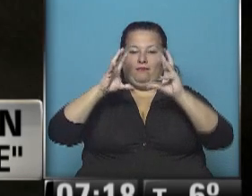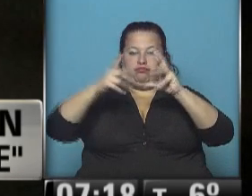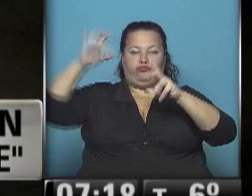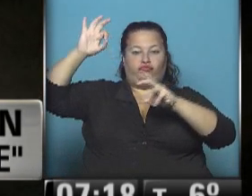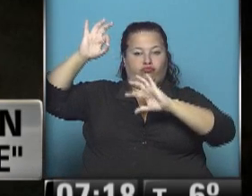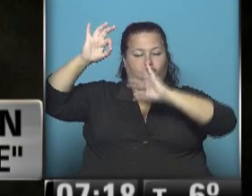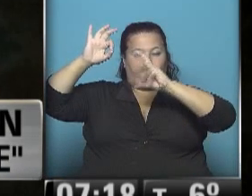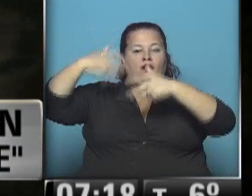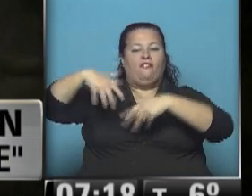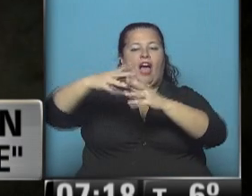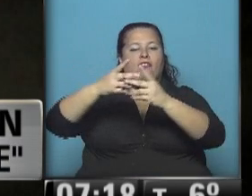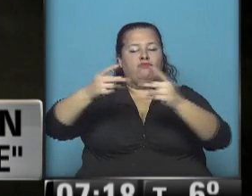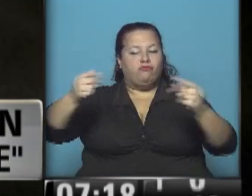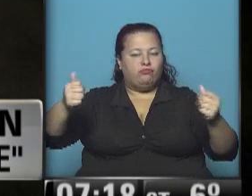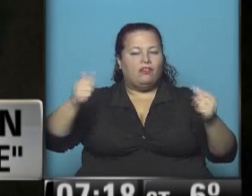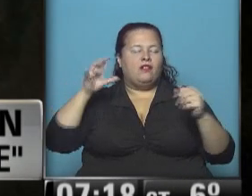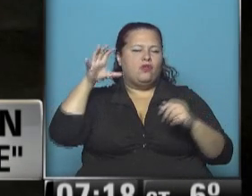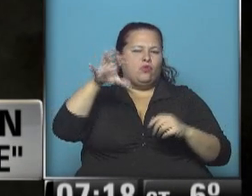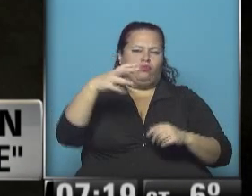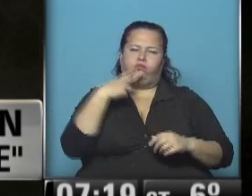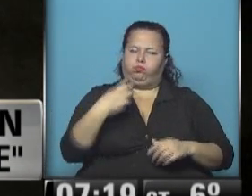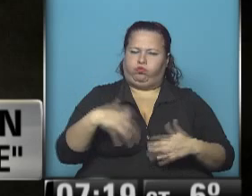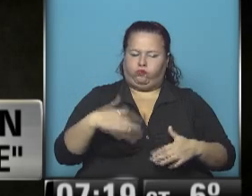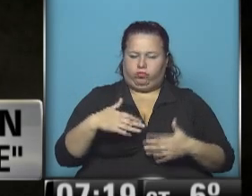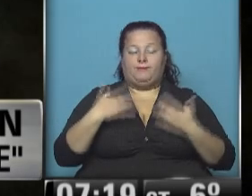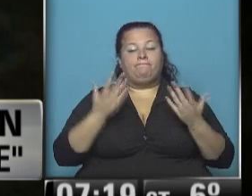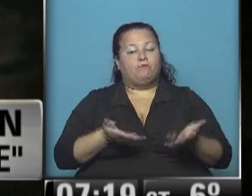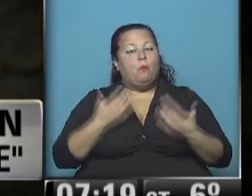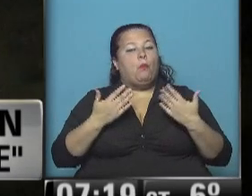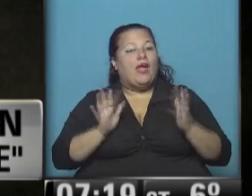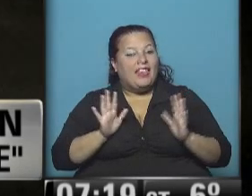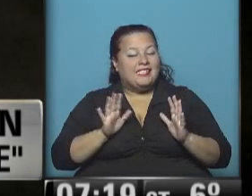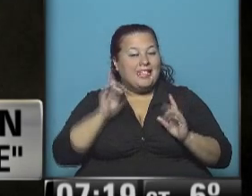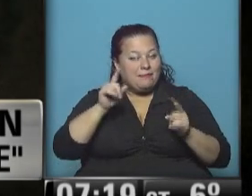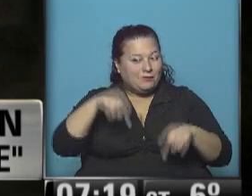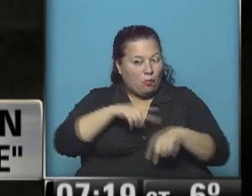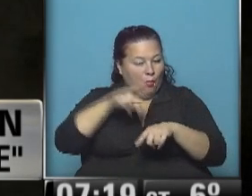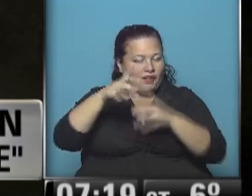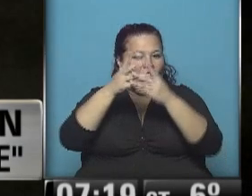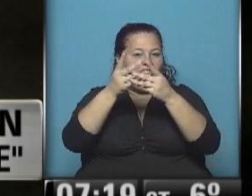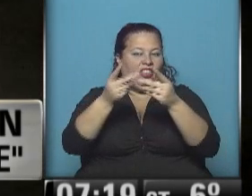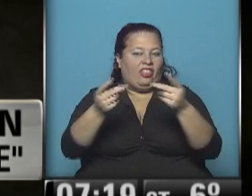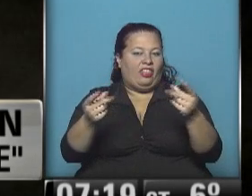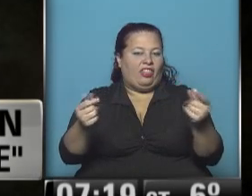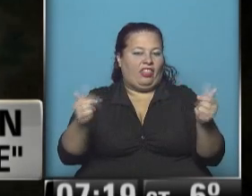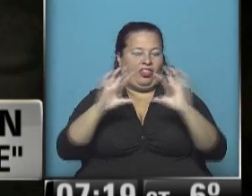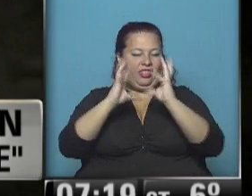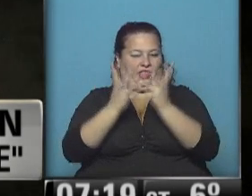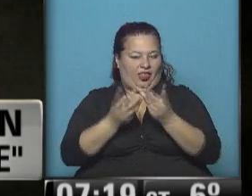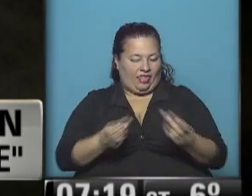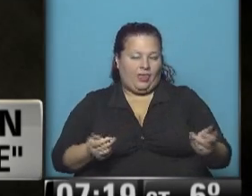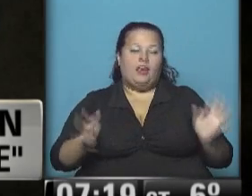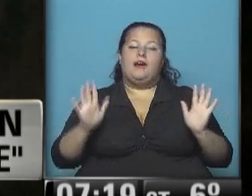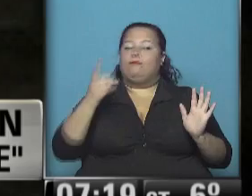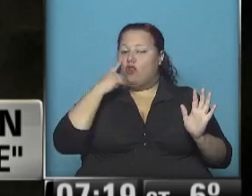está en proceso de extinción, libera demasiada energía, por lo tanto, es posible que en estos mismos momentos se esté derritiendo la superficie de Kepler. Bueno, a ver,